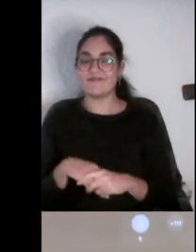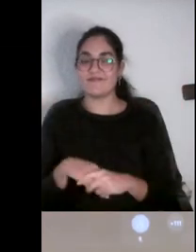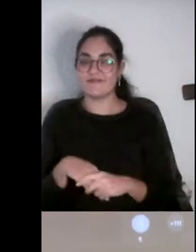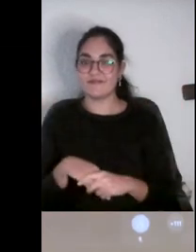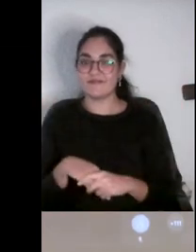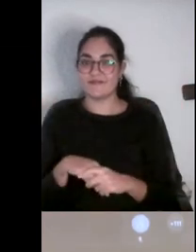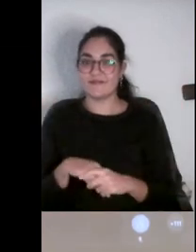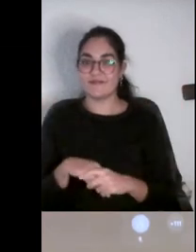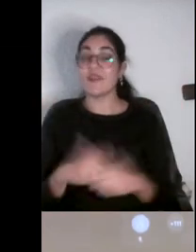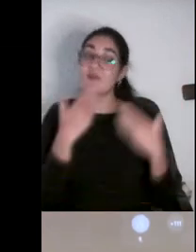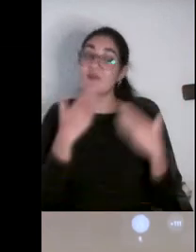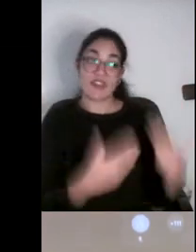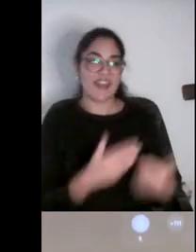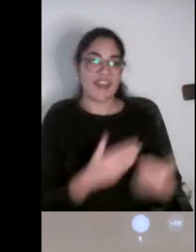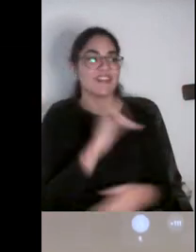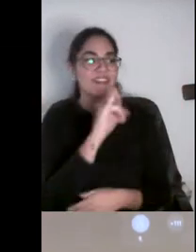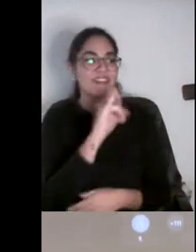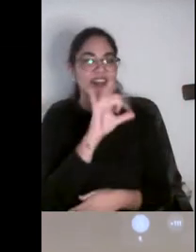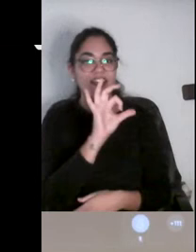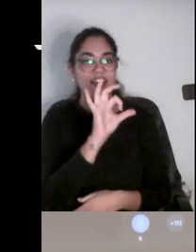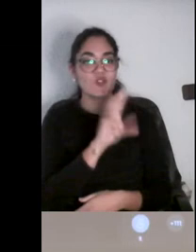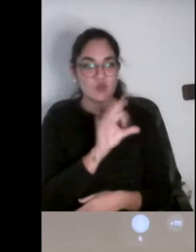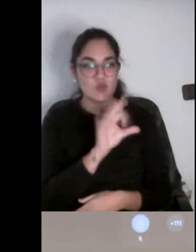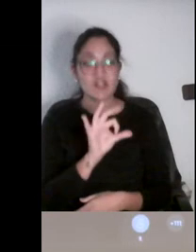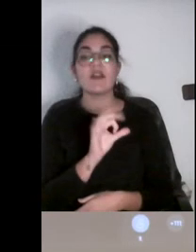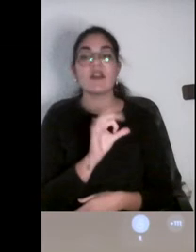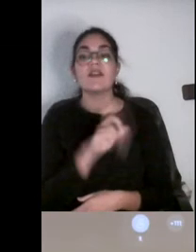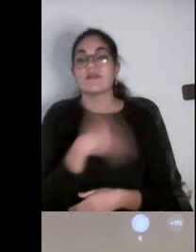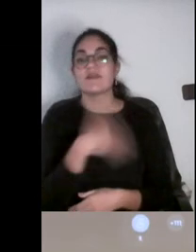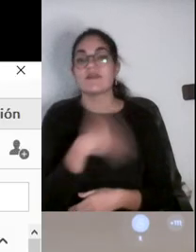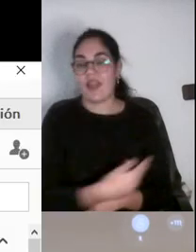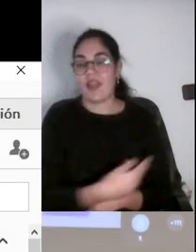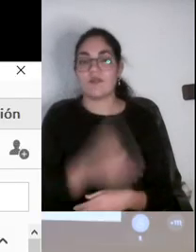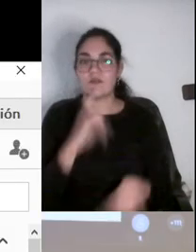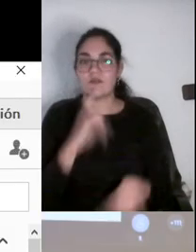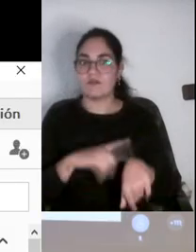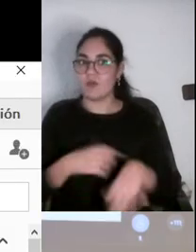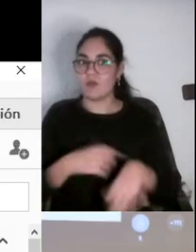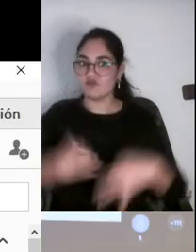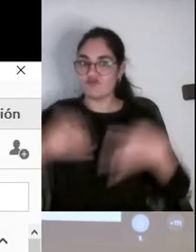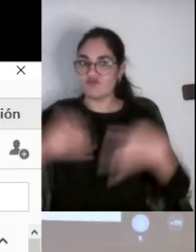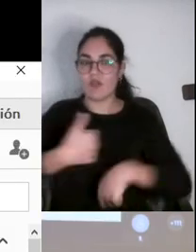Pues muchas gracias, Jesús. Muchas gracias por ceñirte al tiempo.